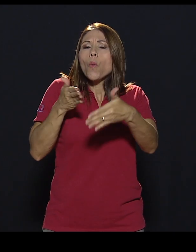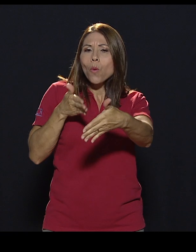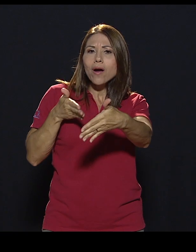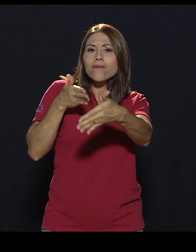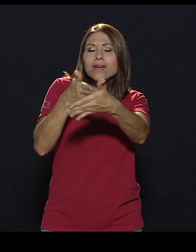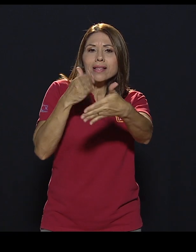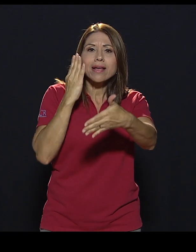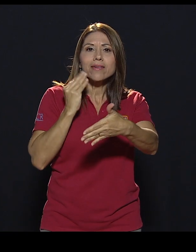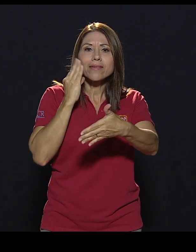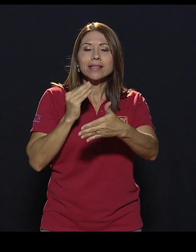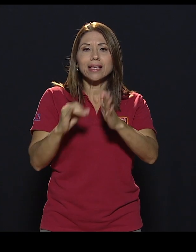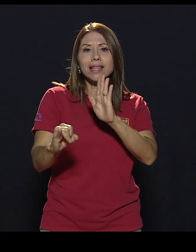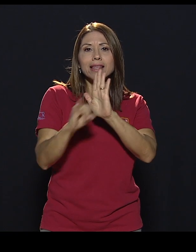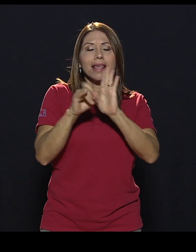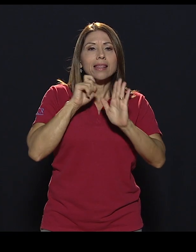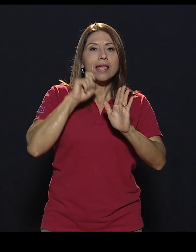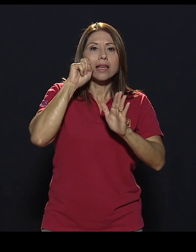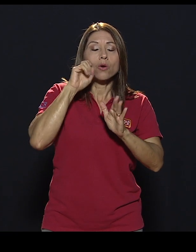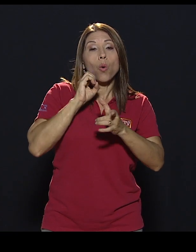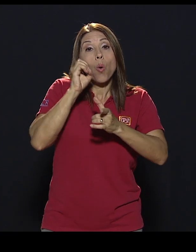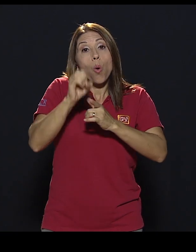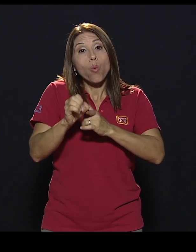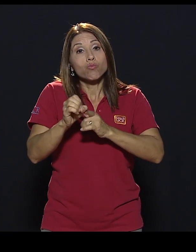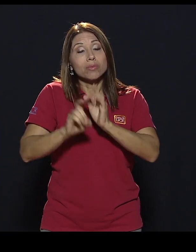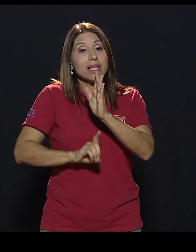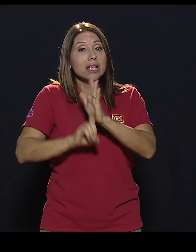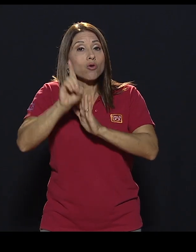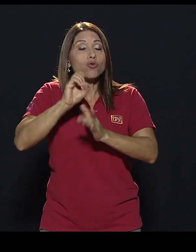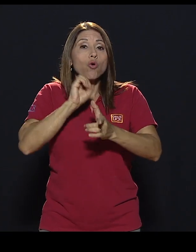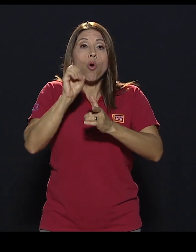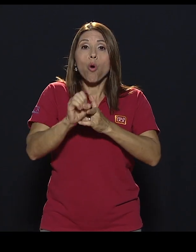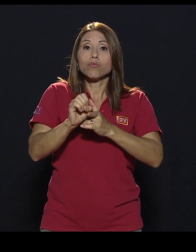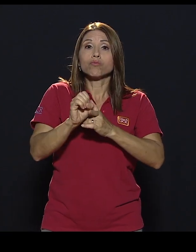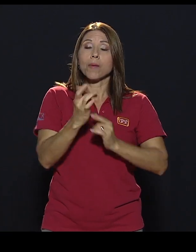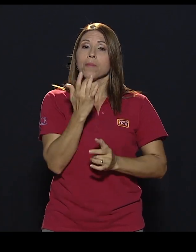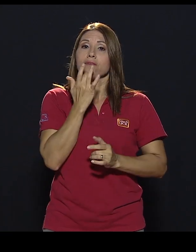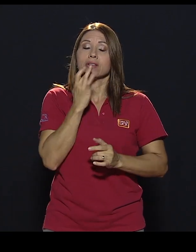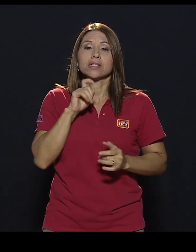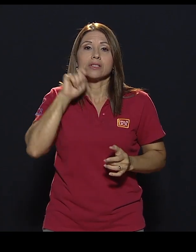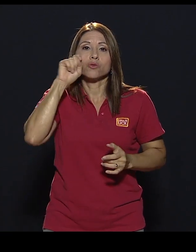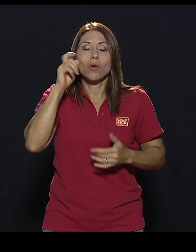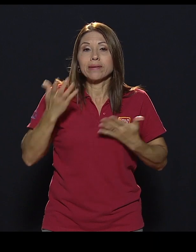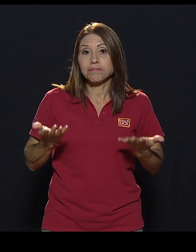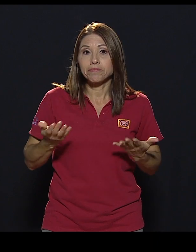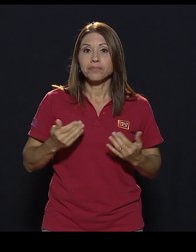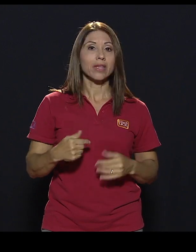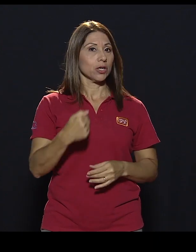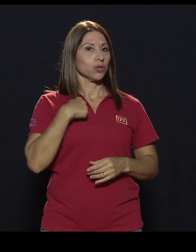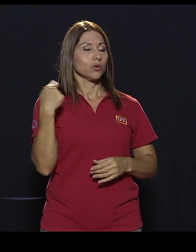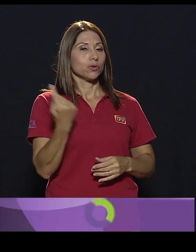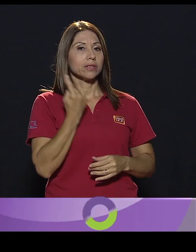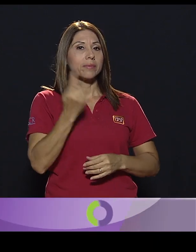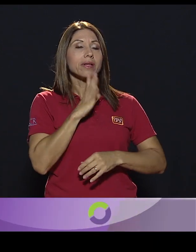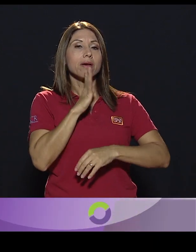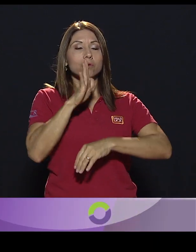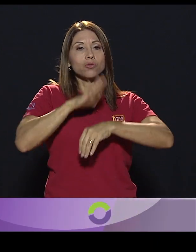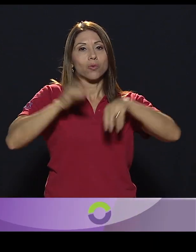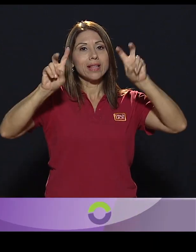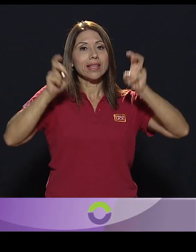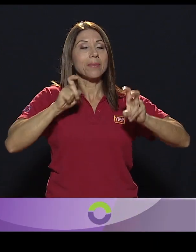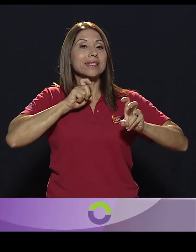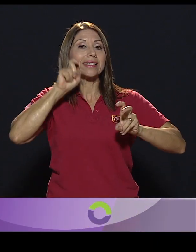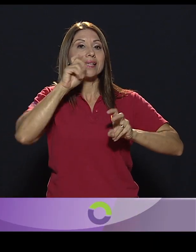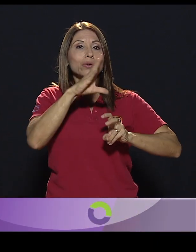género o del desarrollo o la expresión de una preferencia sexual? Claro, yo siempre que hablo del tema de sexo y